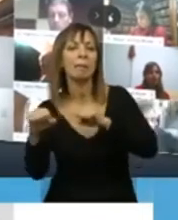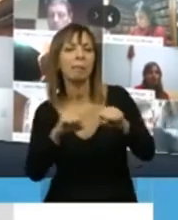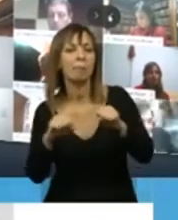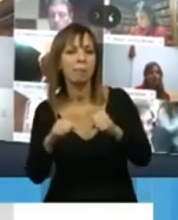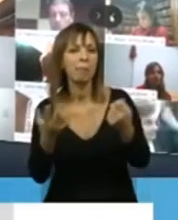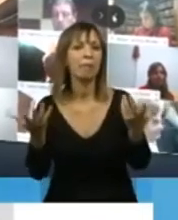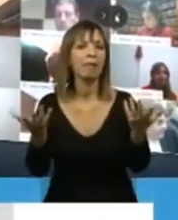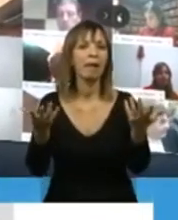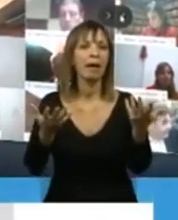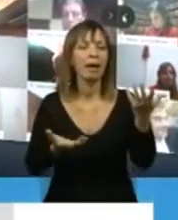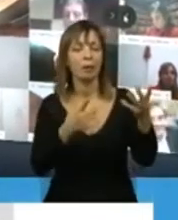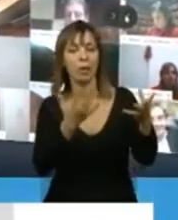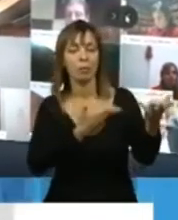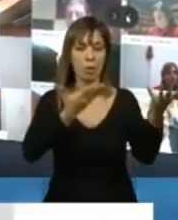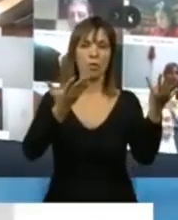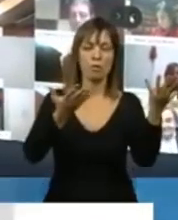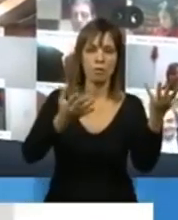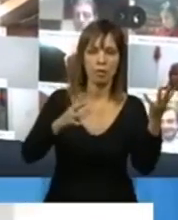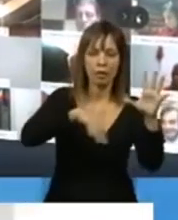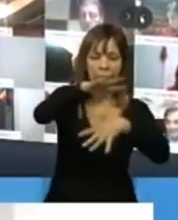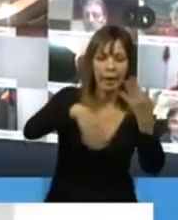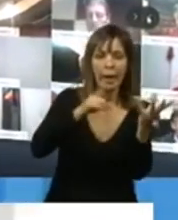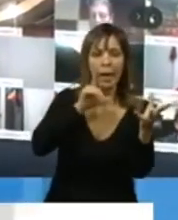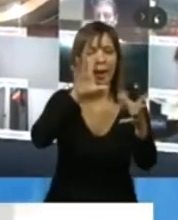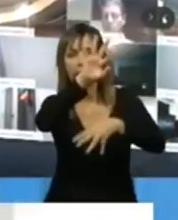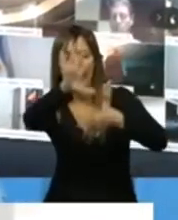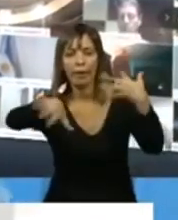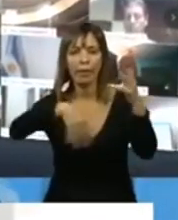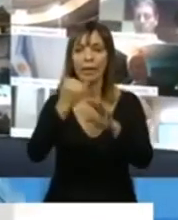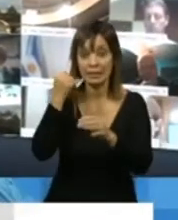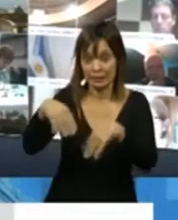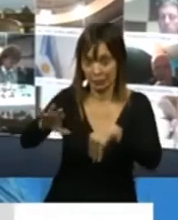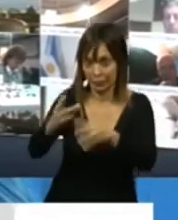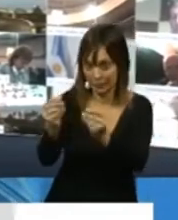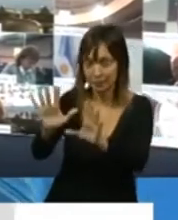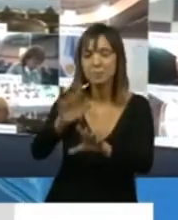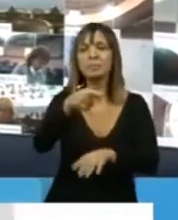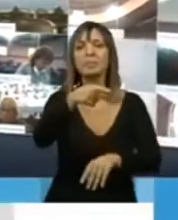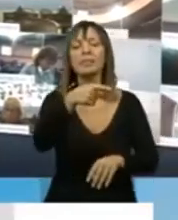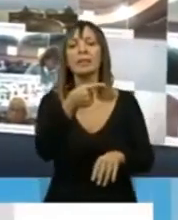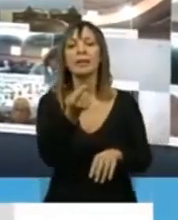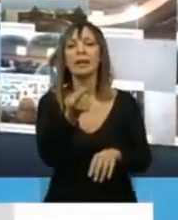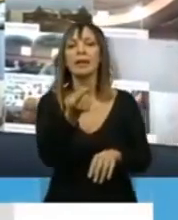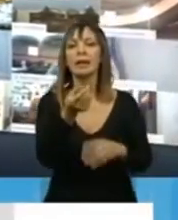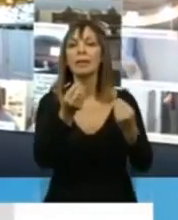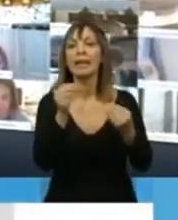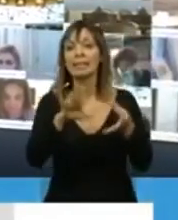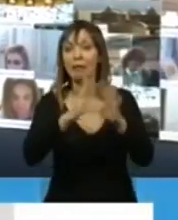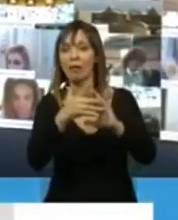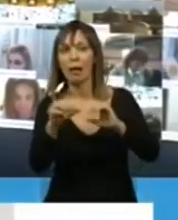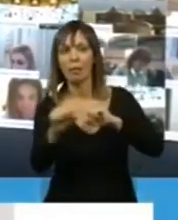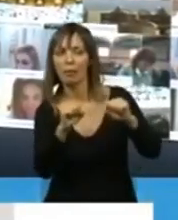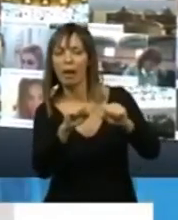desestabilización, caos, descréditos, ya termino, presidente, porque así ha